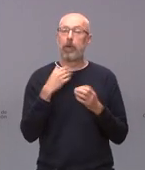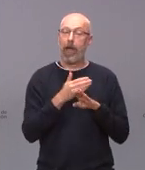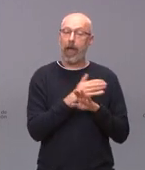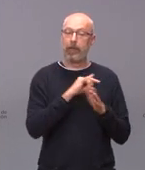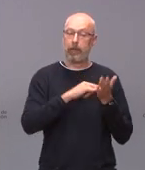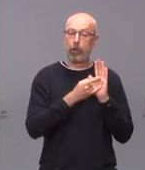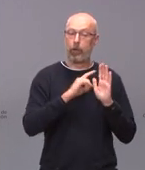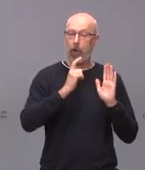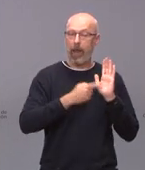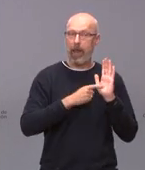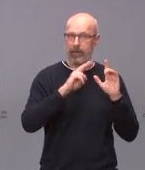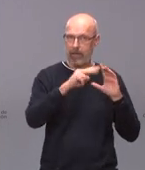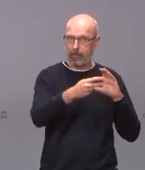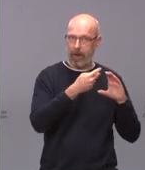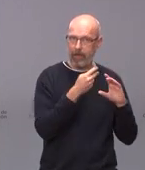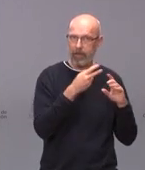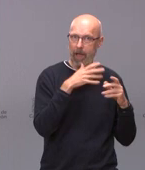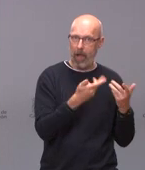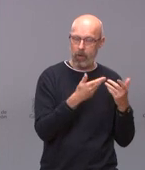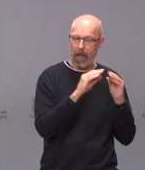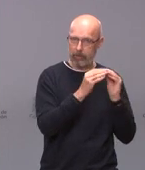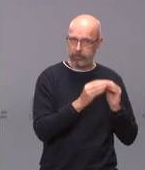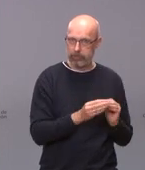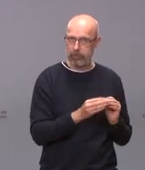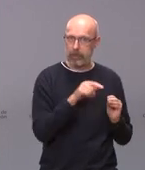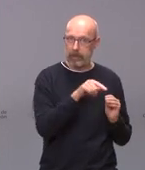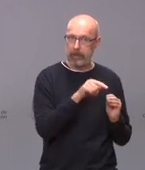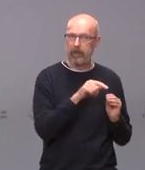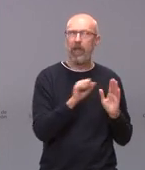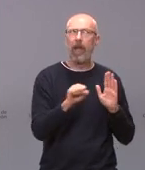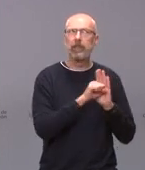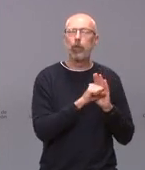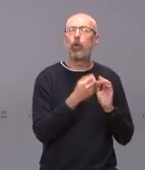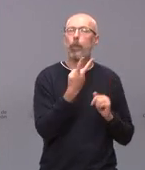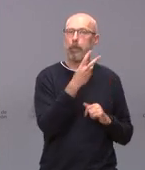ley de transparencia que está en este momento en elaboración en su artículo 20